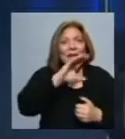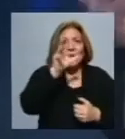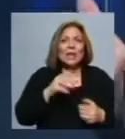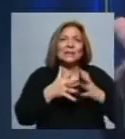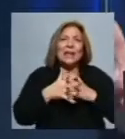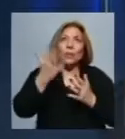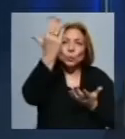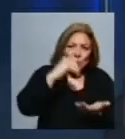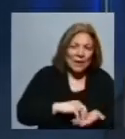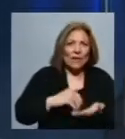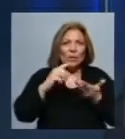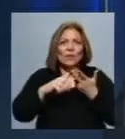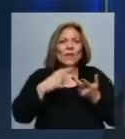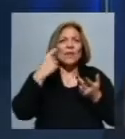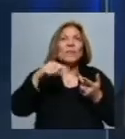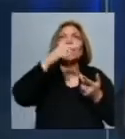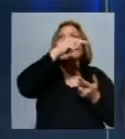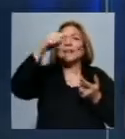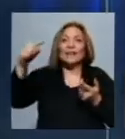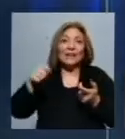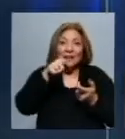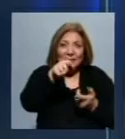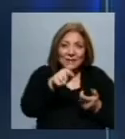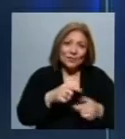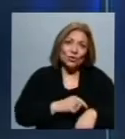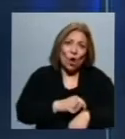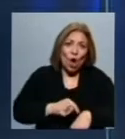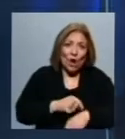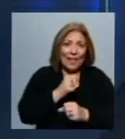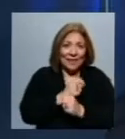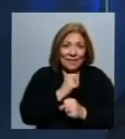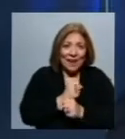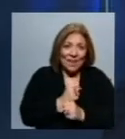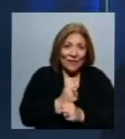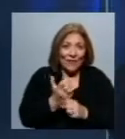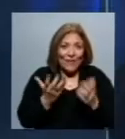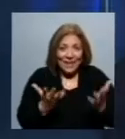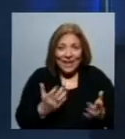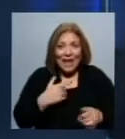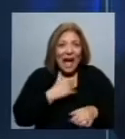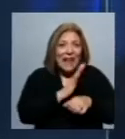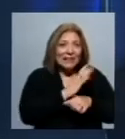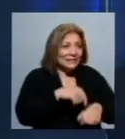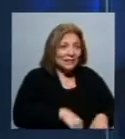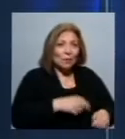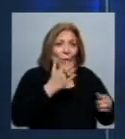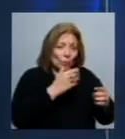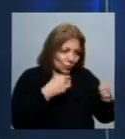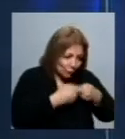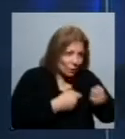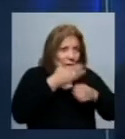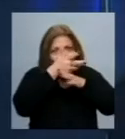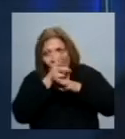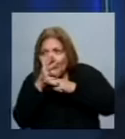de Estados Unidos, en fin, de otros destinos. Y eso, en definitiva, son horas de trabajo de, digamos, de artistas, de productores, de